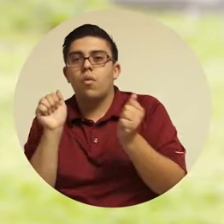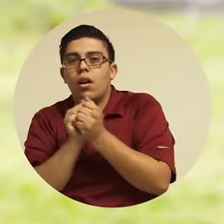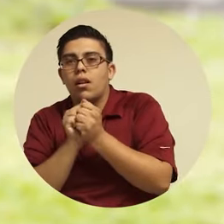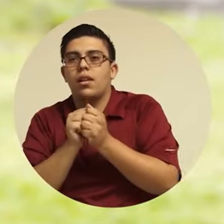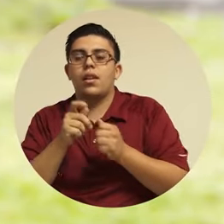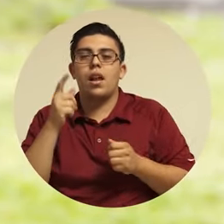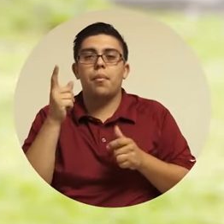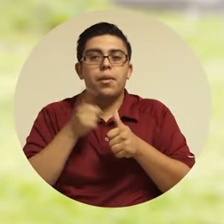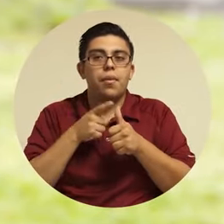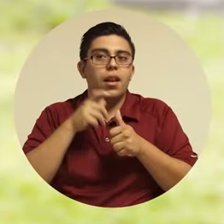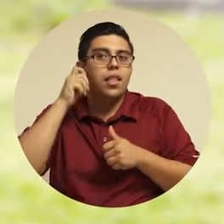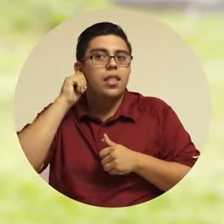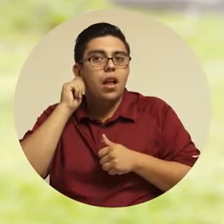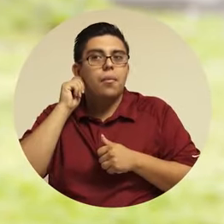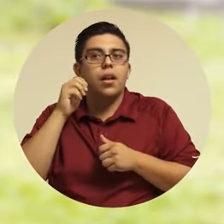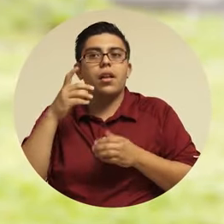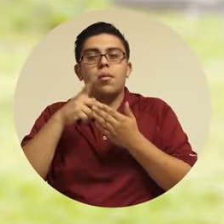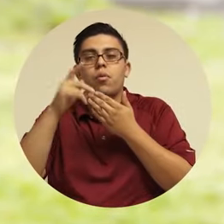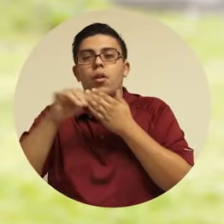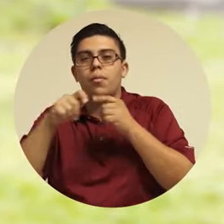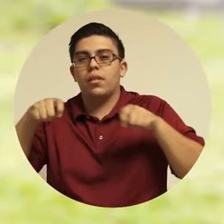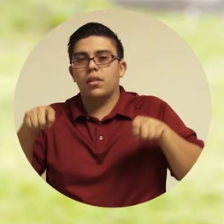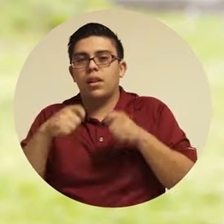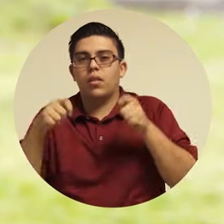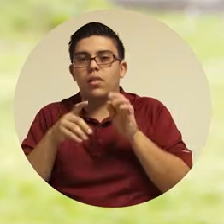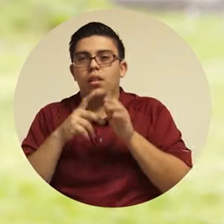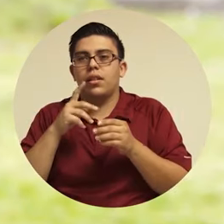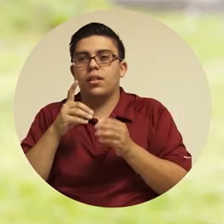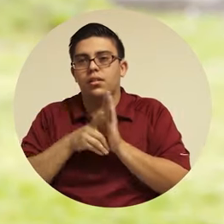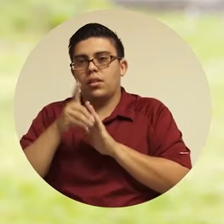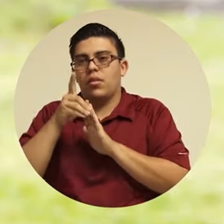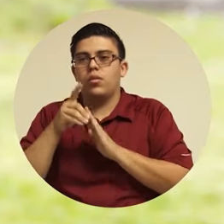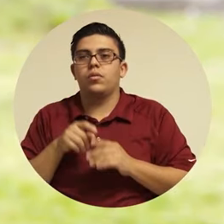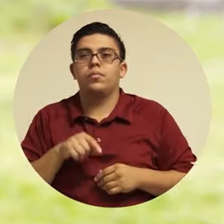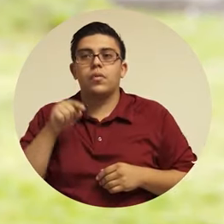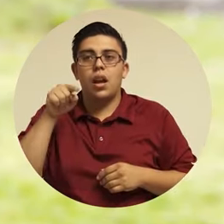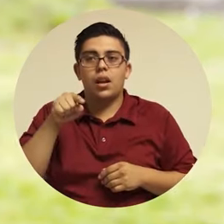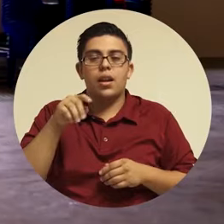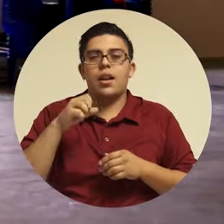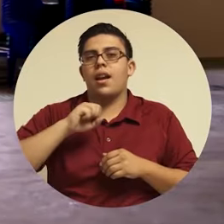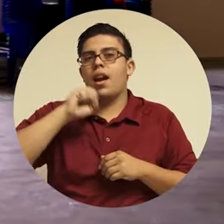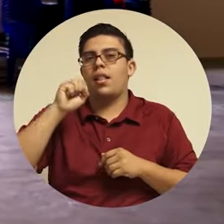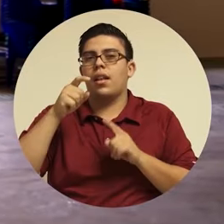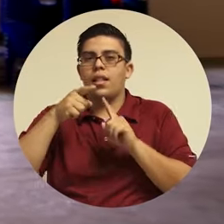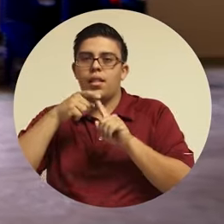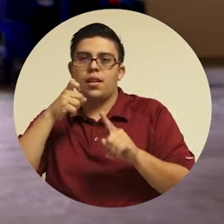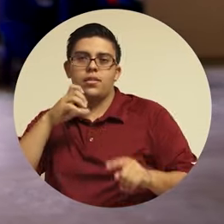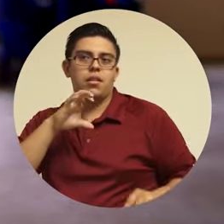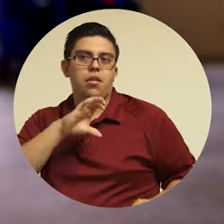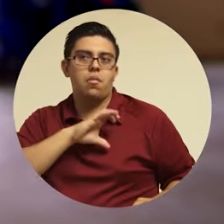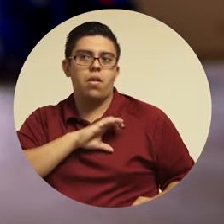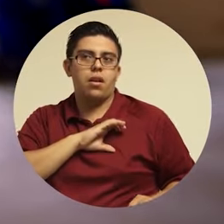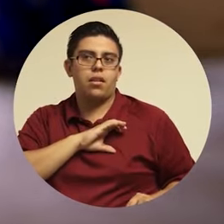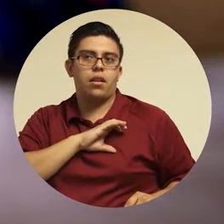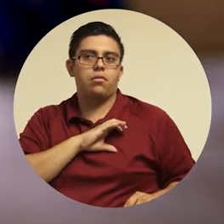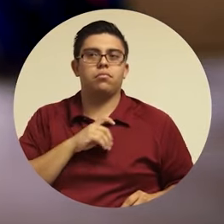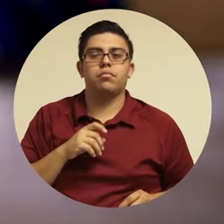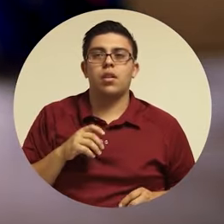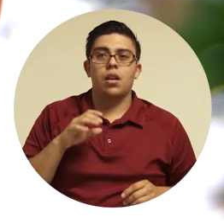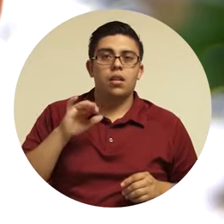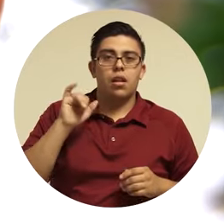gobierno de Solís Rivera con el acompañamiento de la primera dama en el programa Tejiendo Desarrollo. Aquí gana desde el guarda,